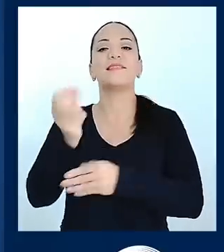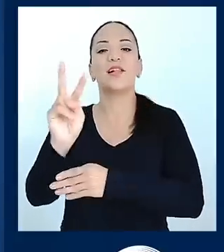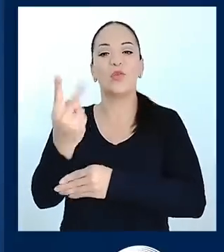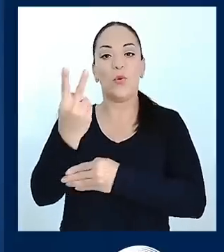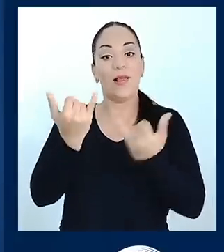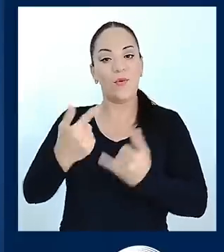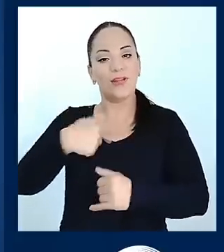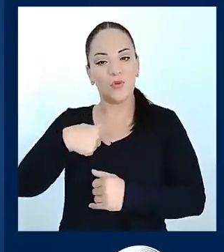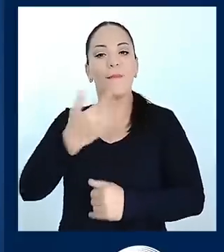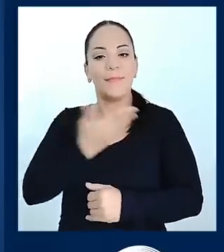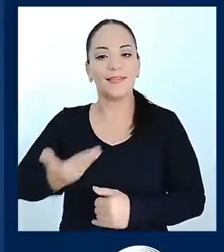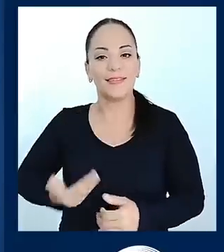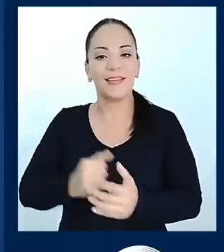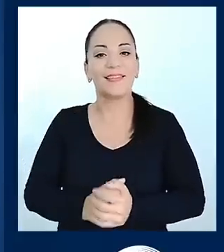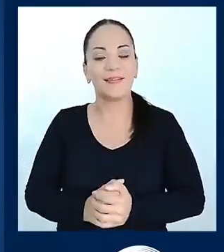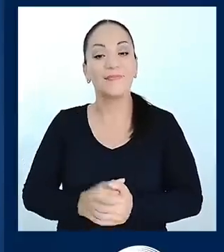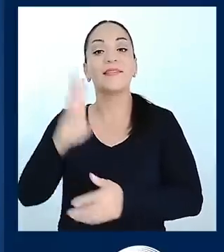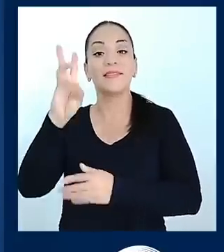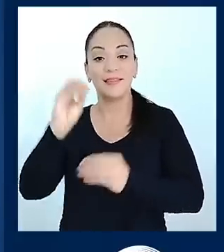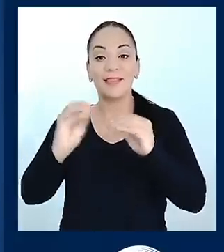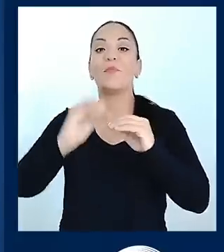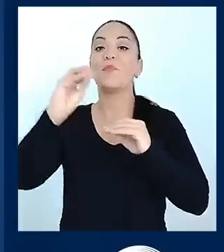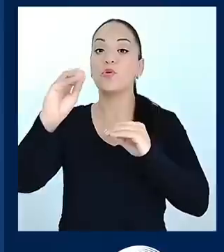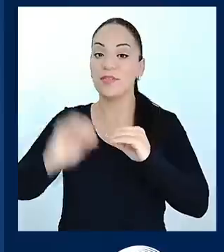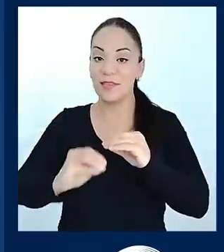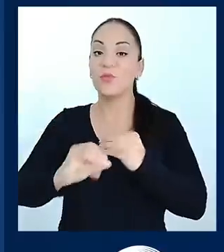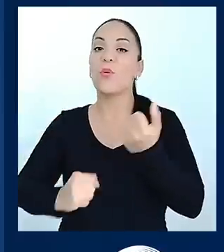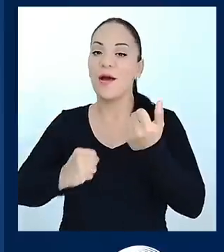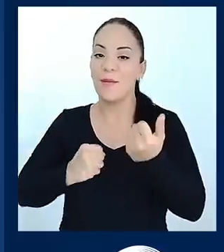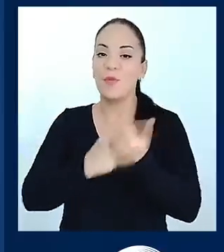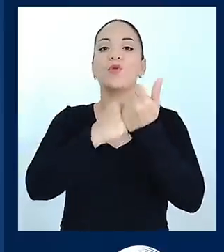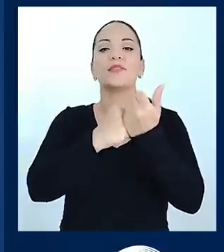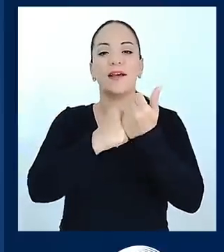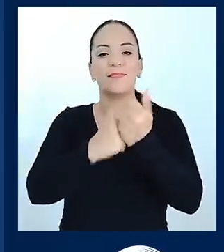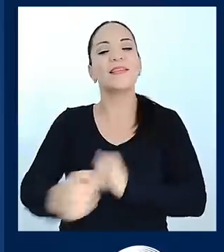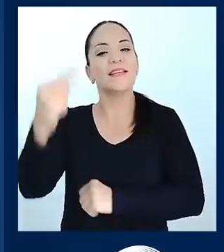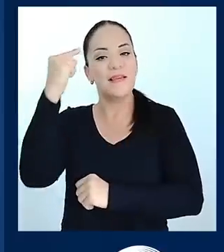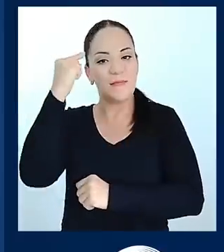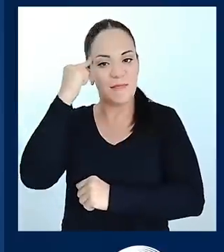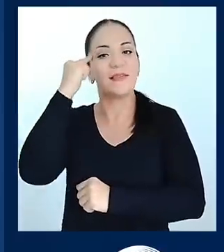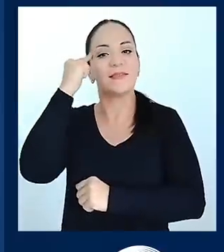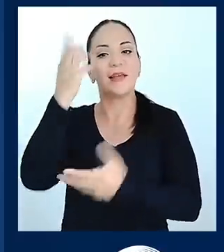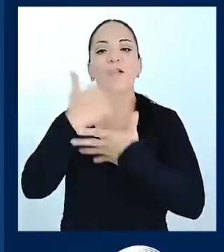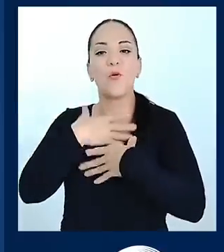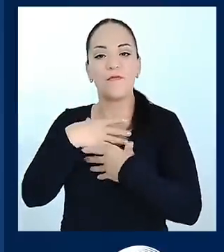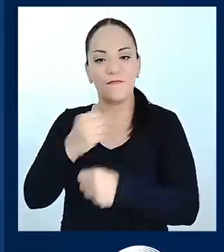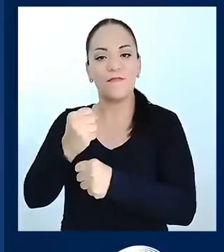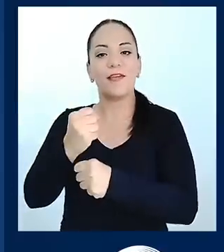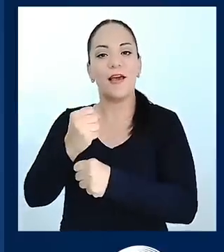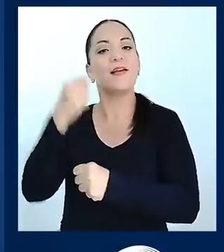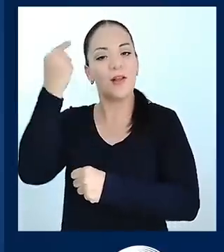60% apoya y piensa que confía en el gobierno de este país.